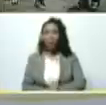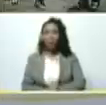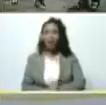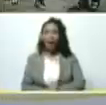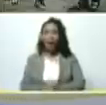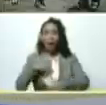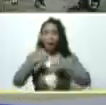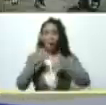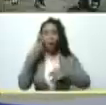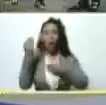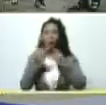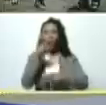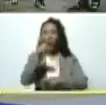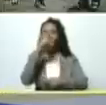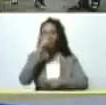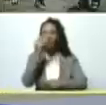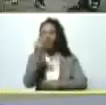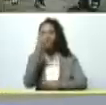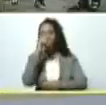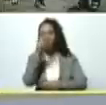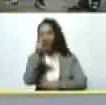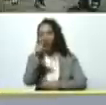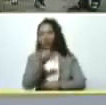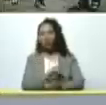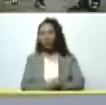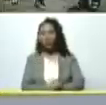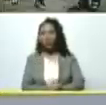primeras tu que edad tenías que edad tenías tu